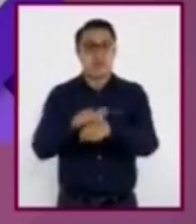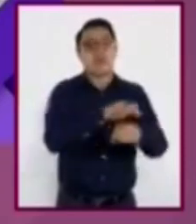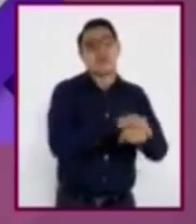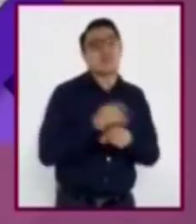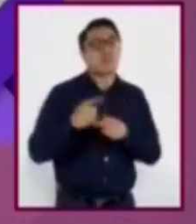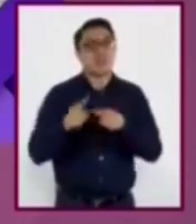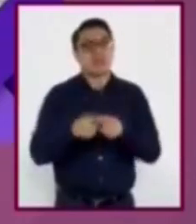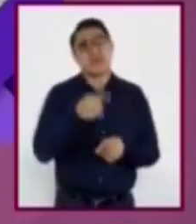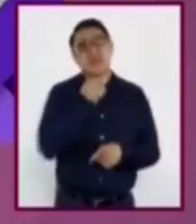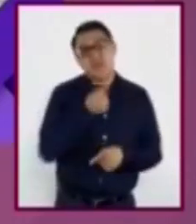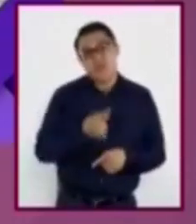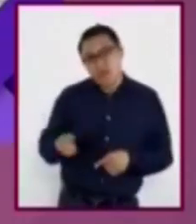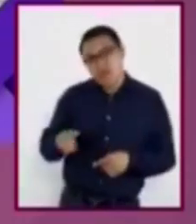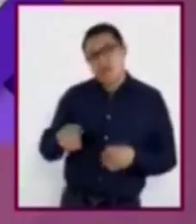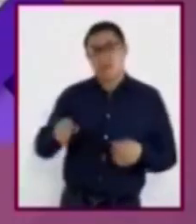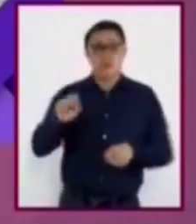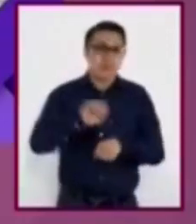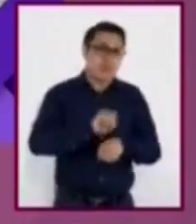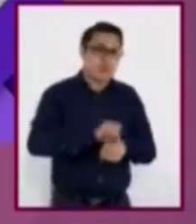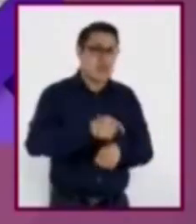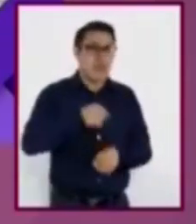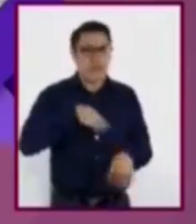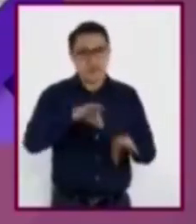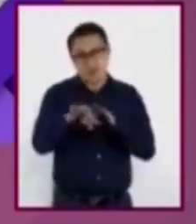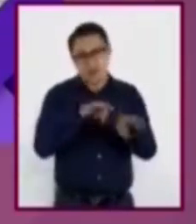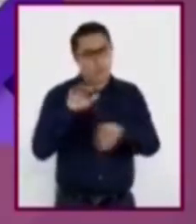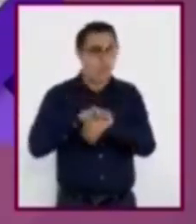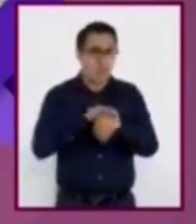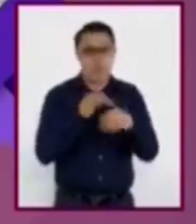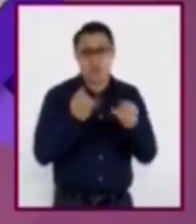infancia, los de la secundaria, los que he hecho en el trabajo.